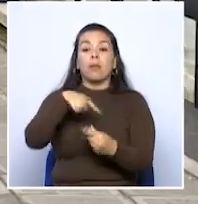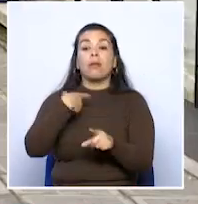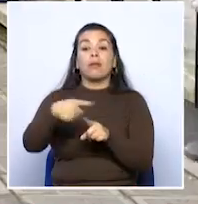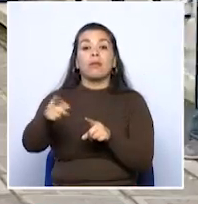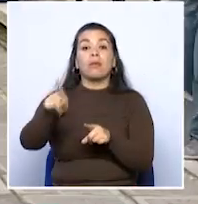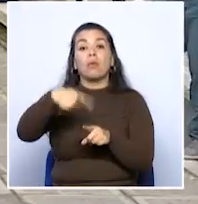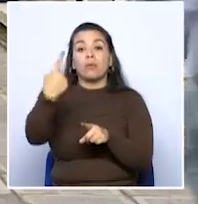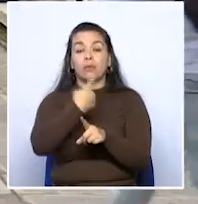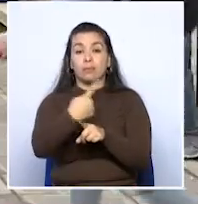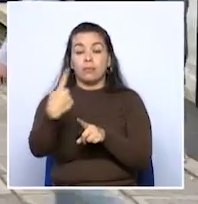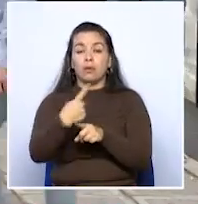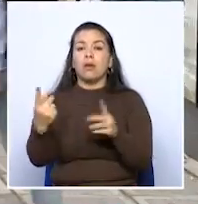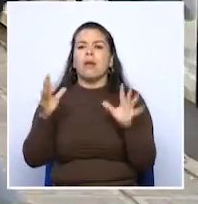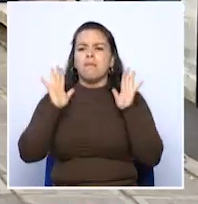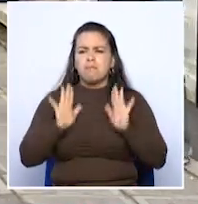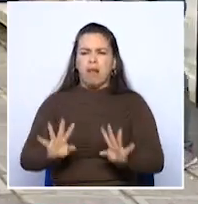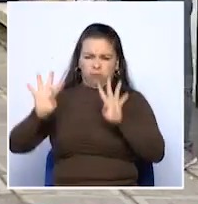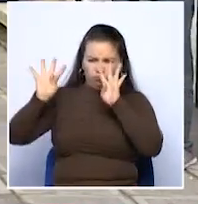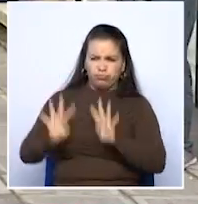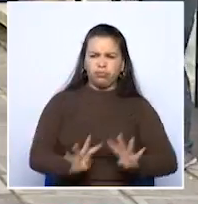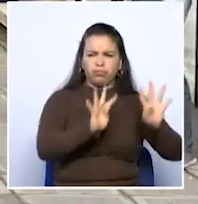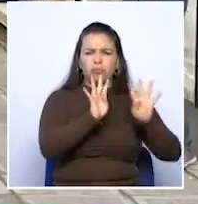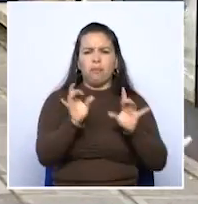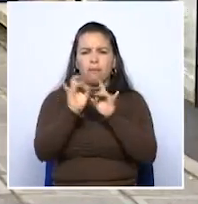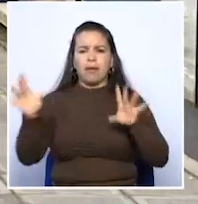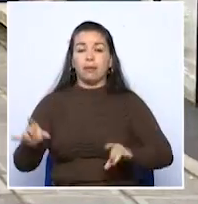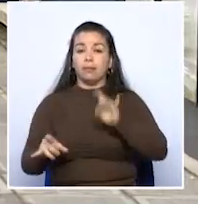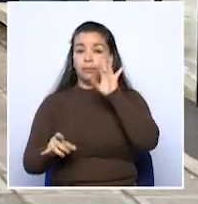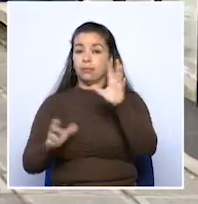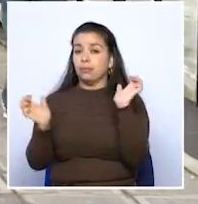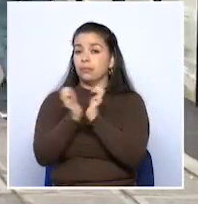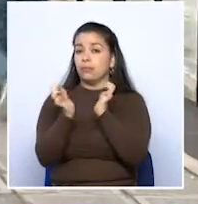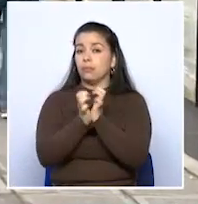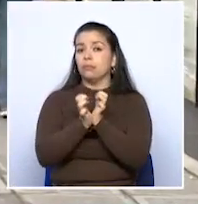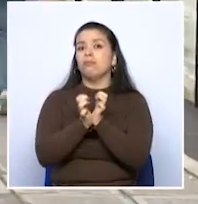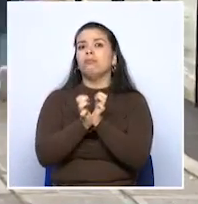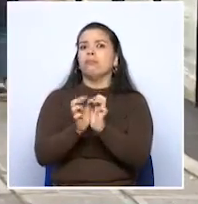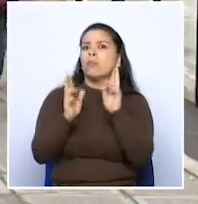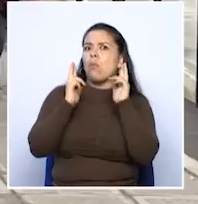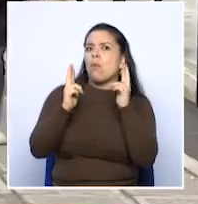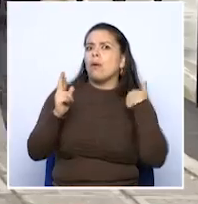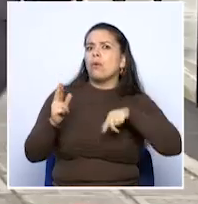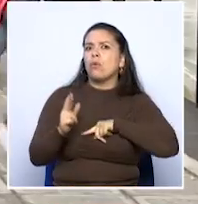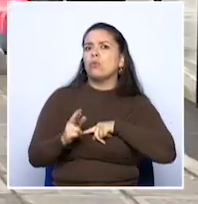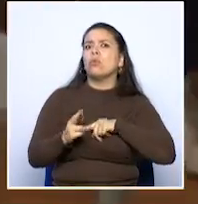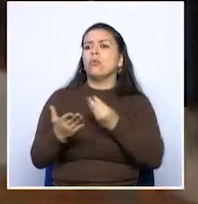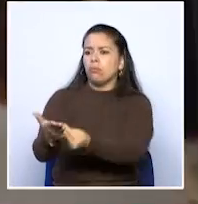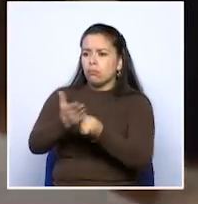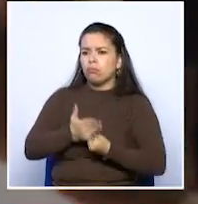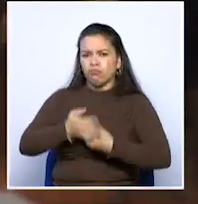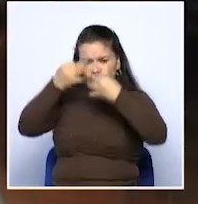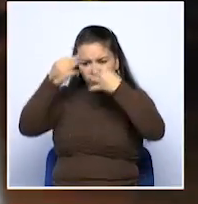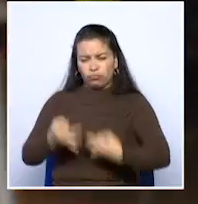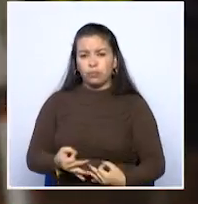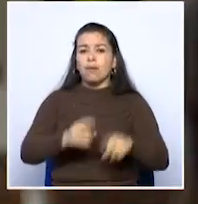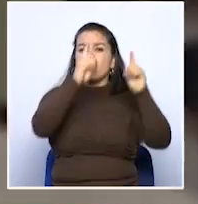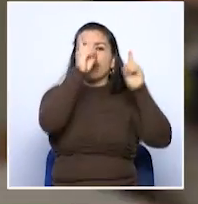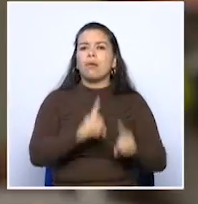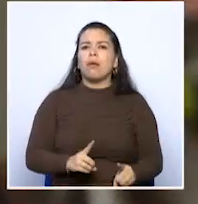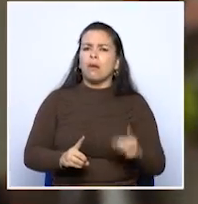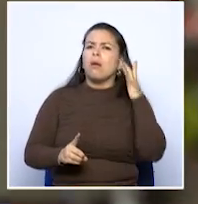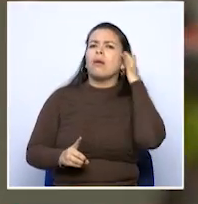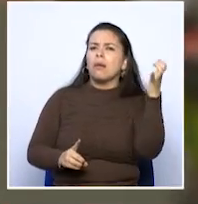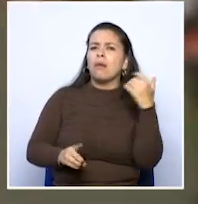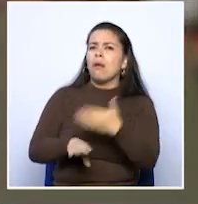con la movilización programada para el 15 de mayo, pues lo que esperamos nosotros entreguen resultados concretos. La decisión se tomó luego